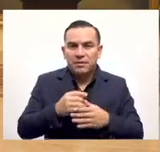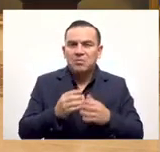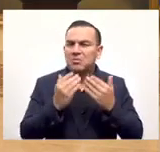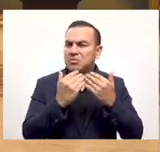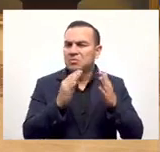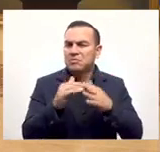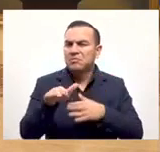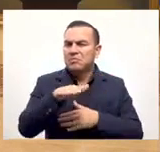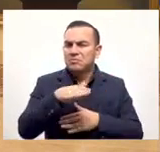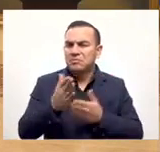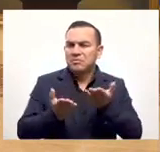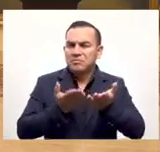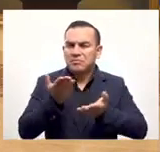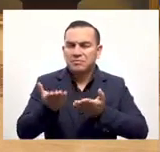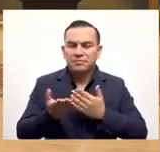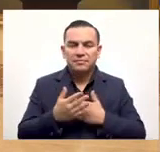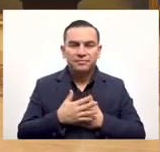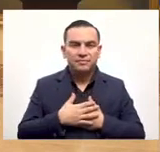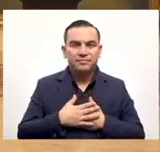ejemplo una farmacia.